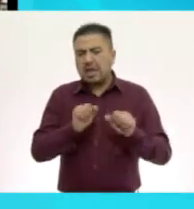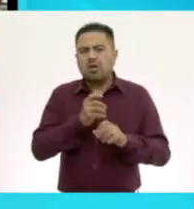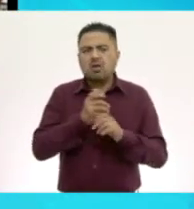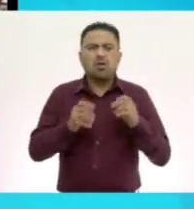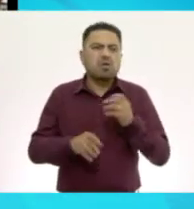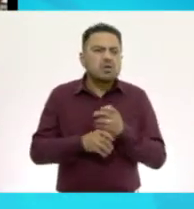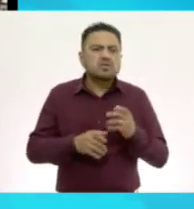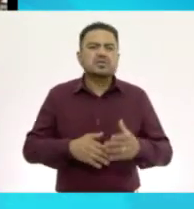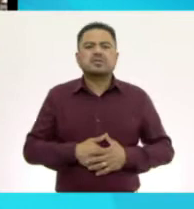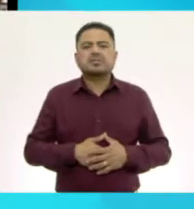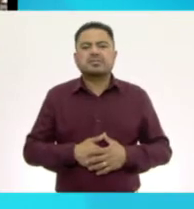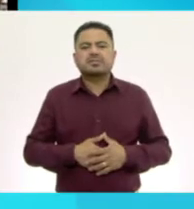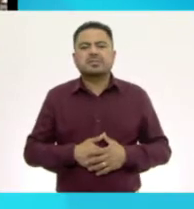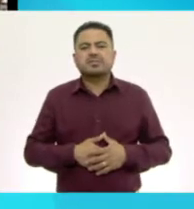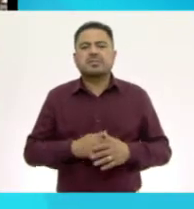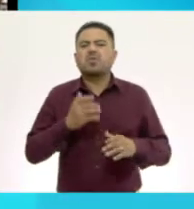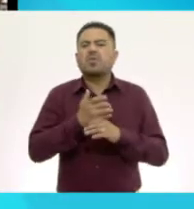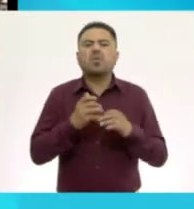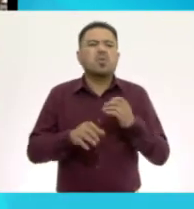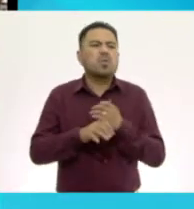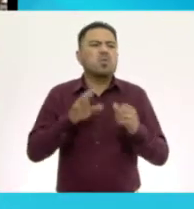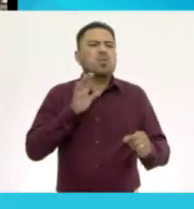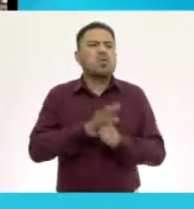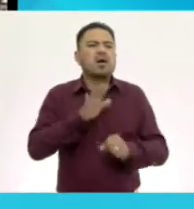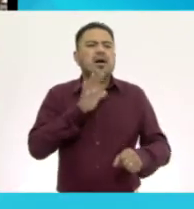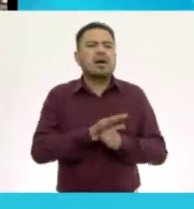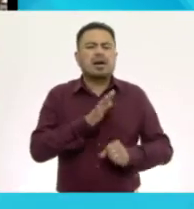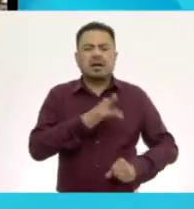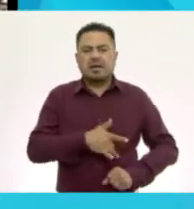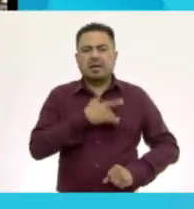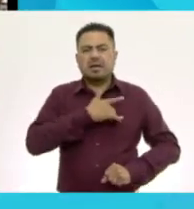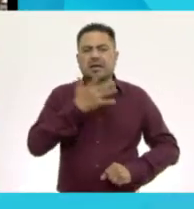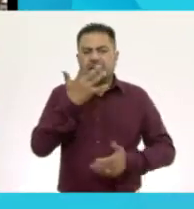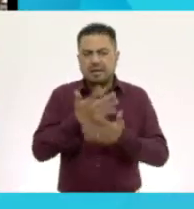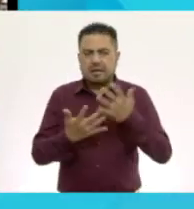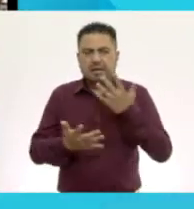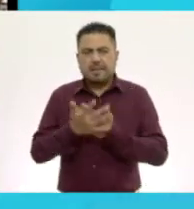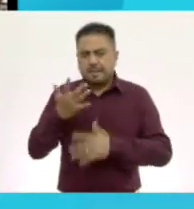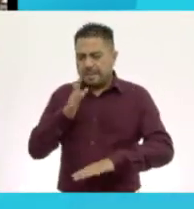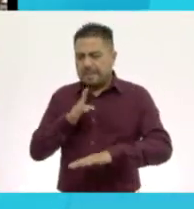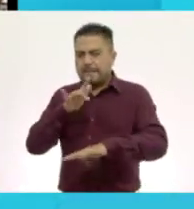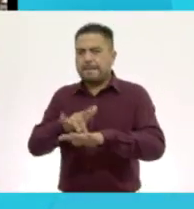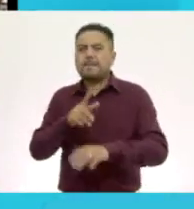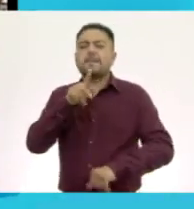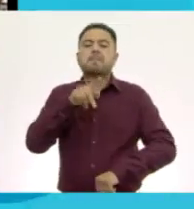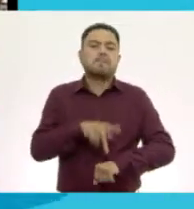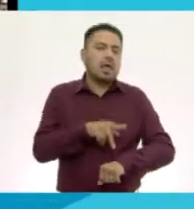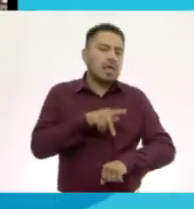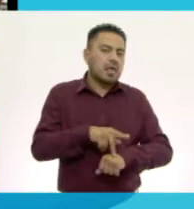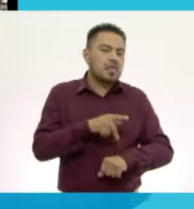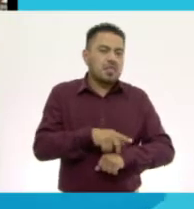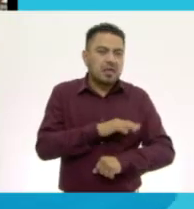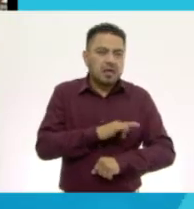¿Qué cosas puedes sentir a través del tacto? Piedras,